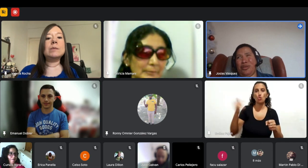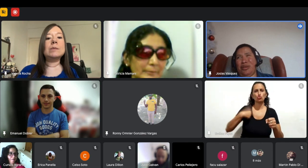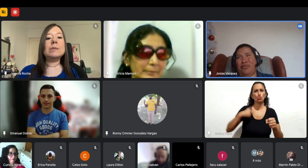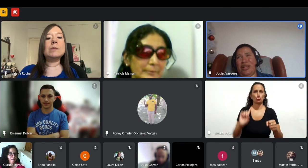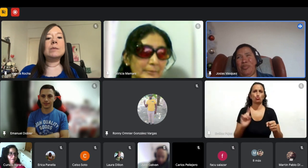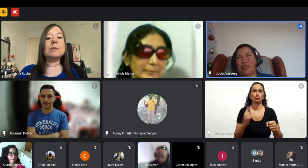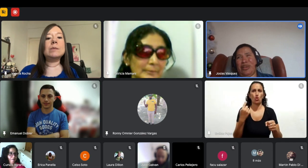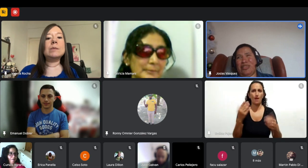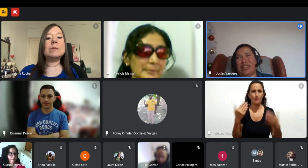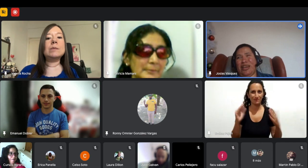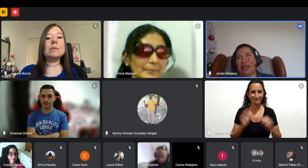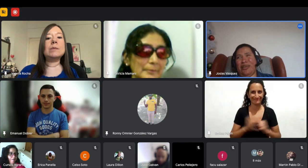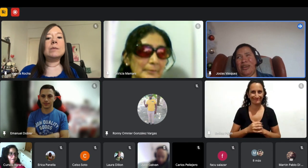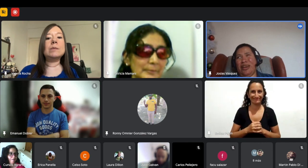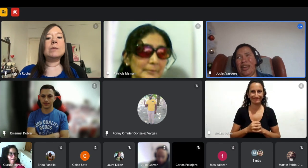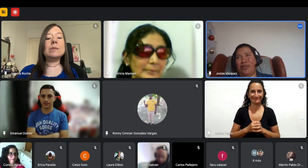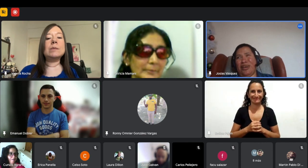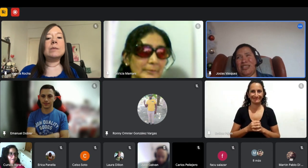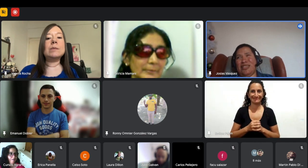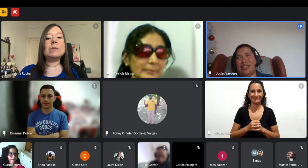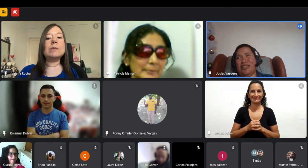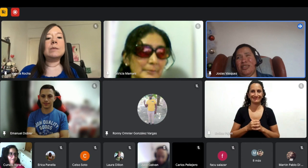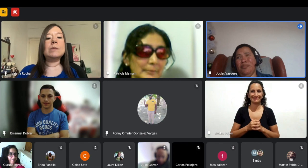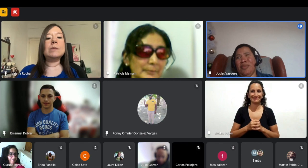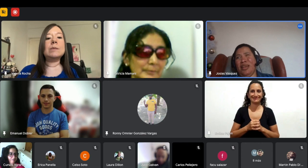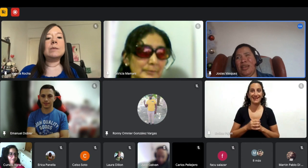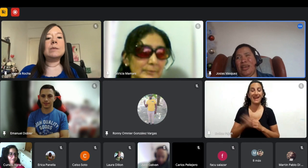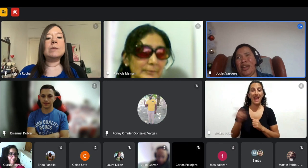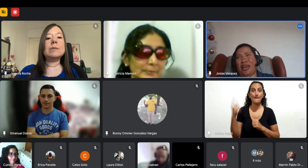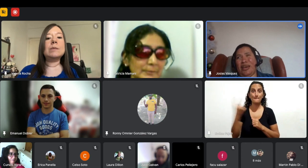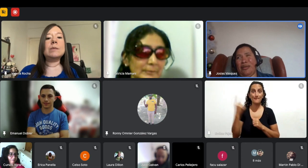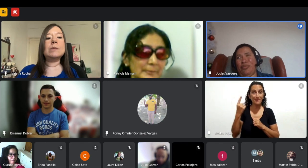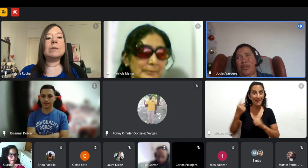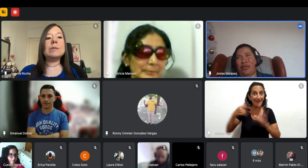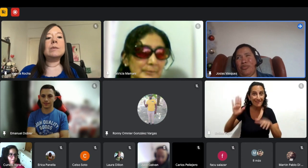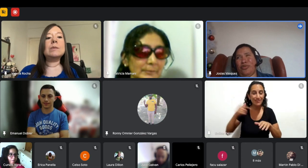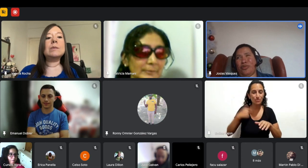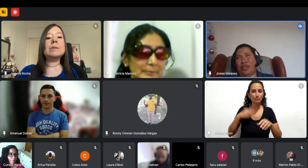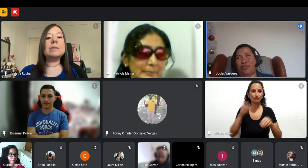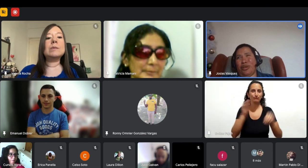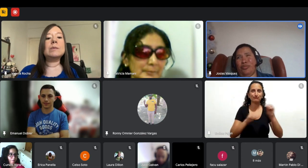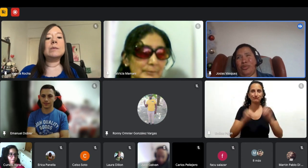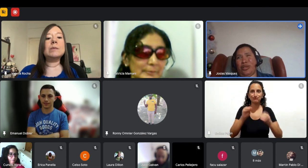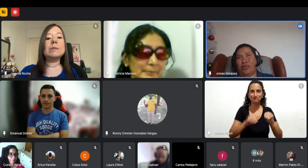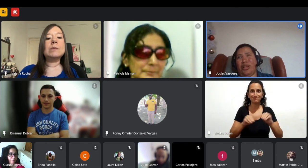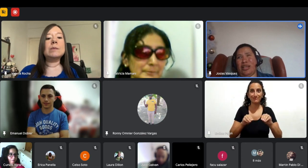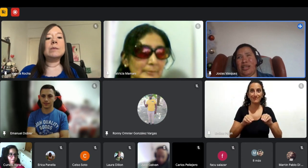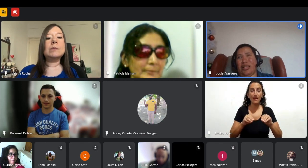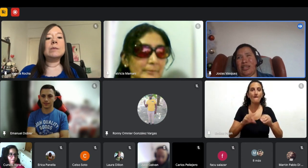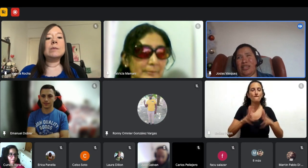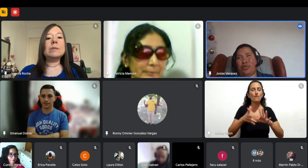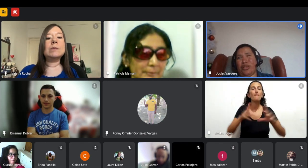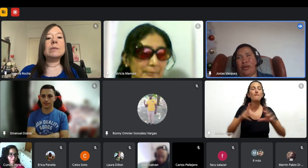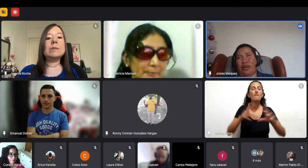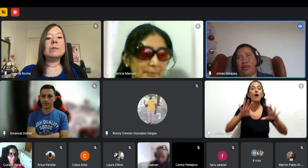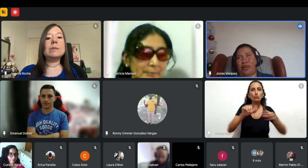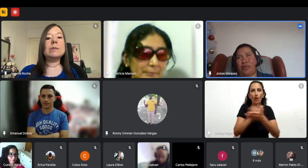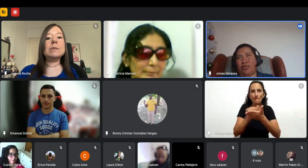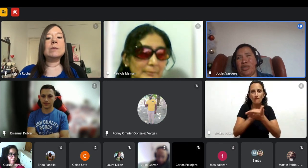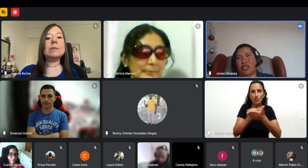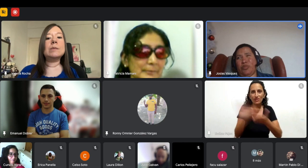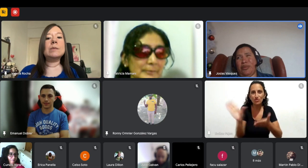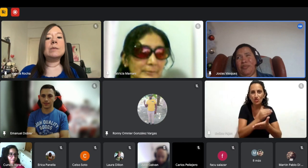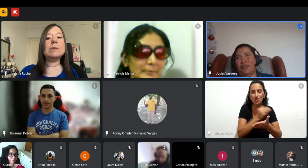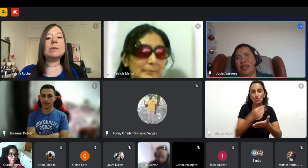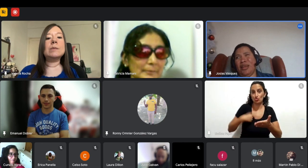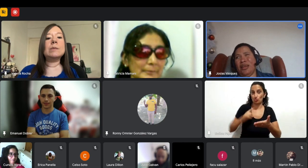pulsando y fue la primera vez que con asistencia y pude como formatear una computadora y en ese entonces se daba